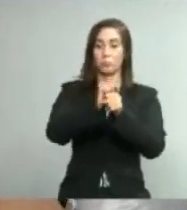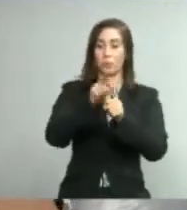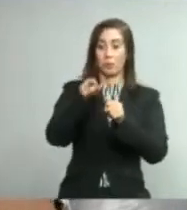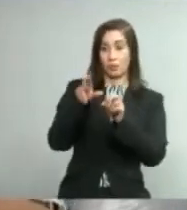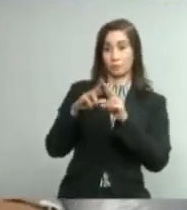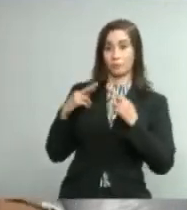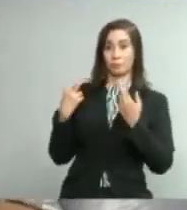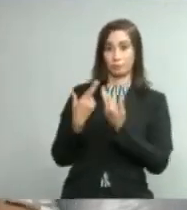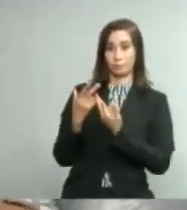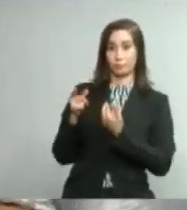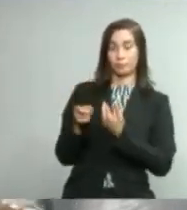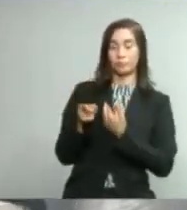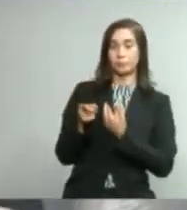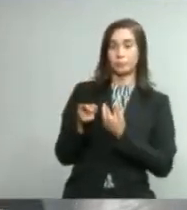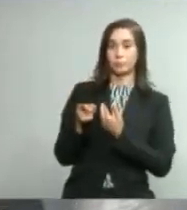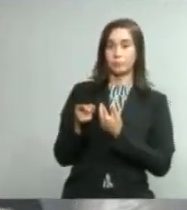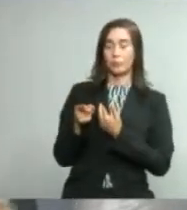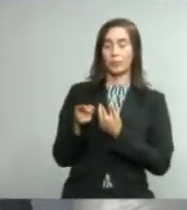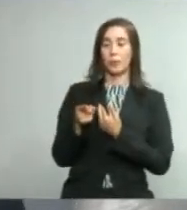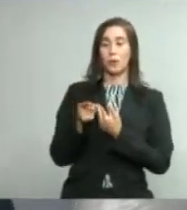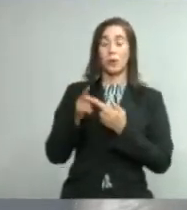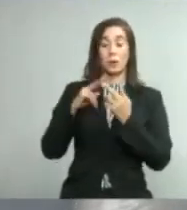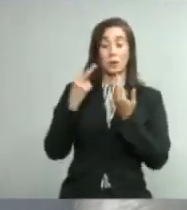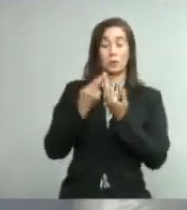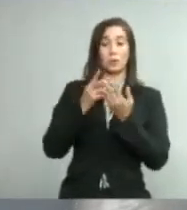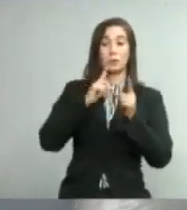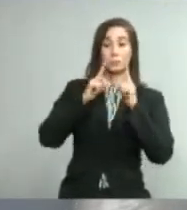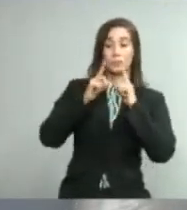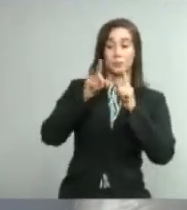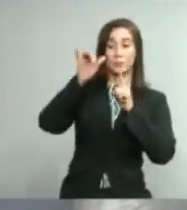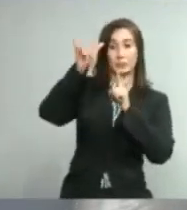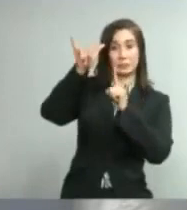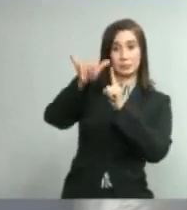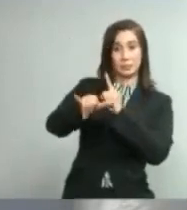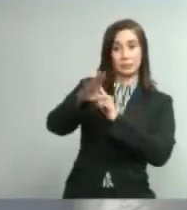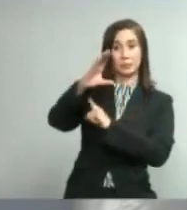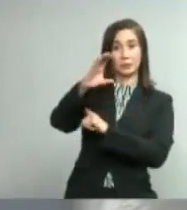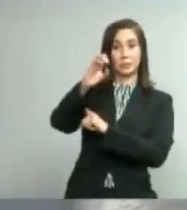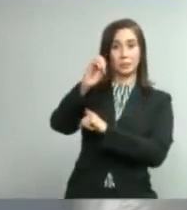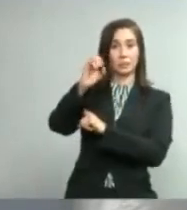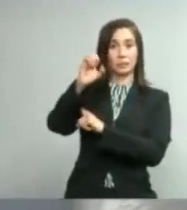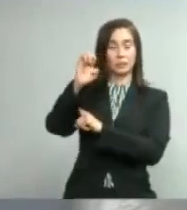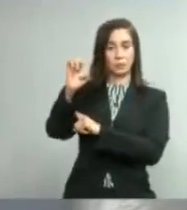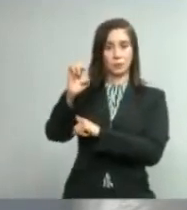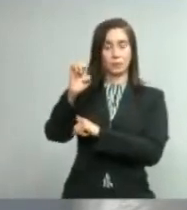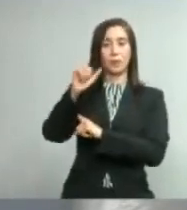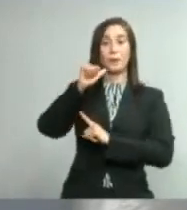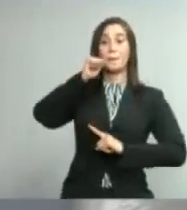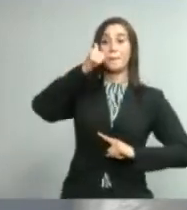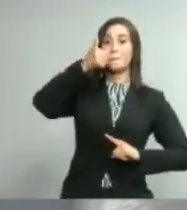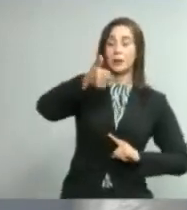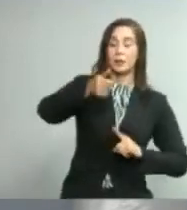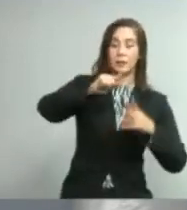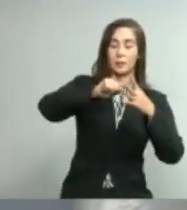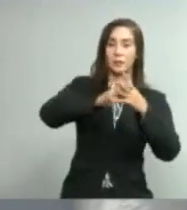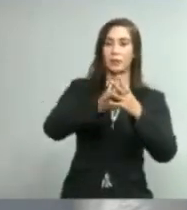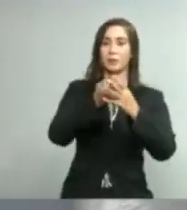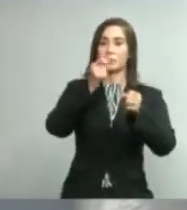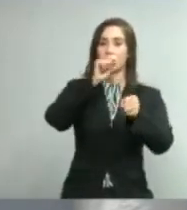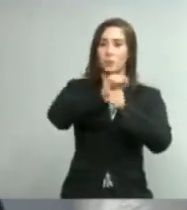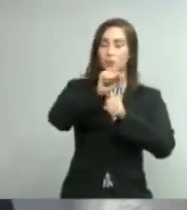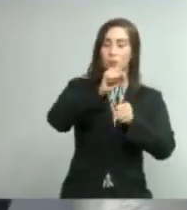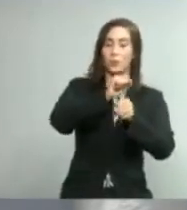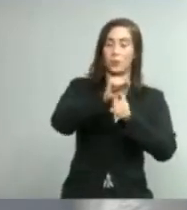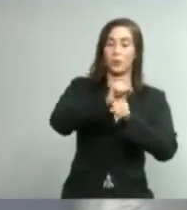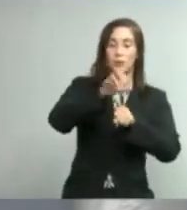reunión con una rueda de prensa que se llevará a cabo allá Mañana empezamos a las 8 de la mañana la